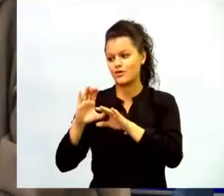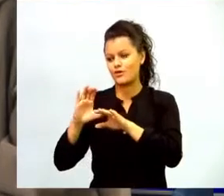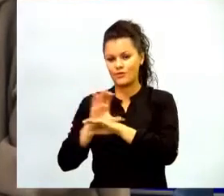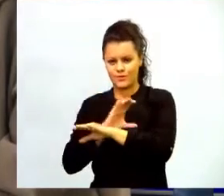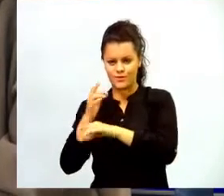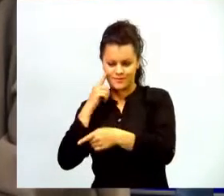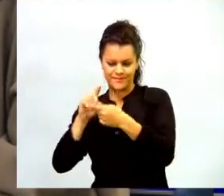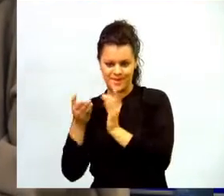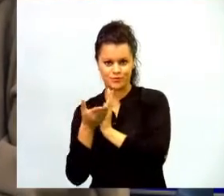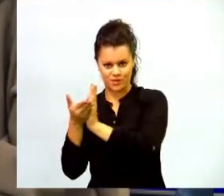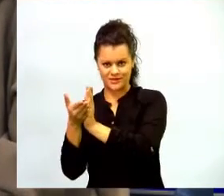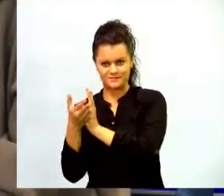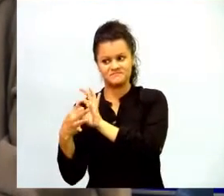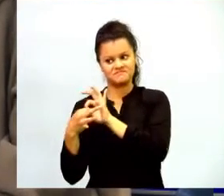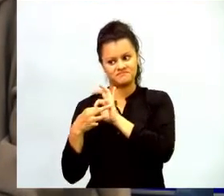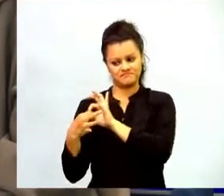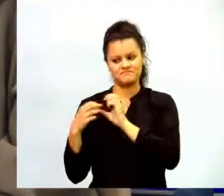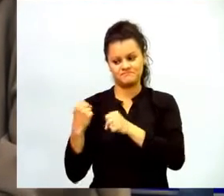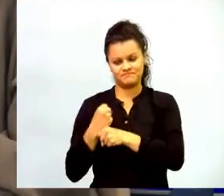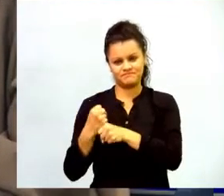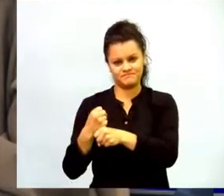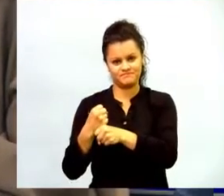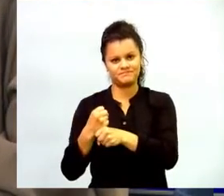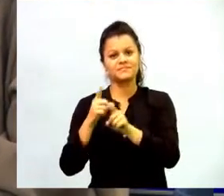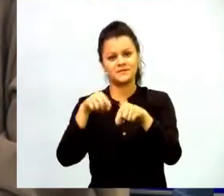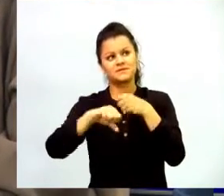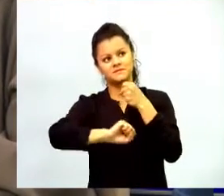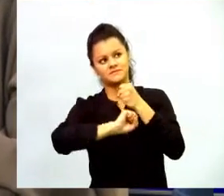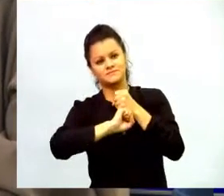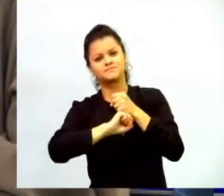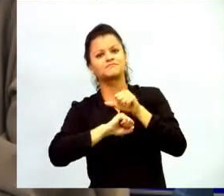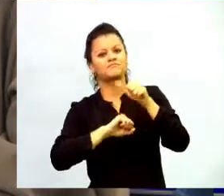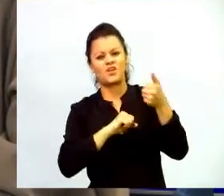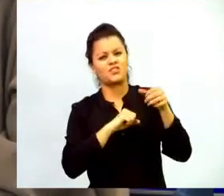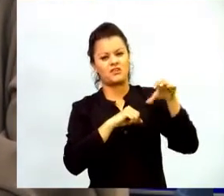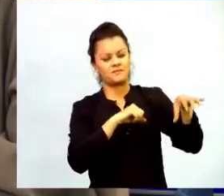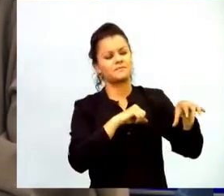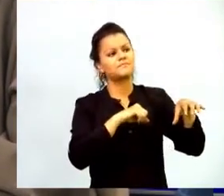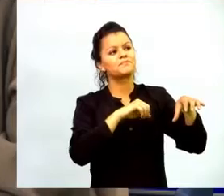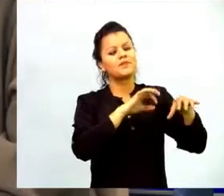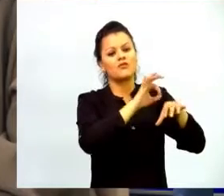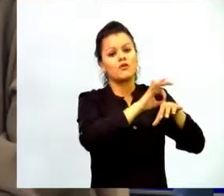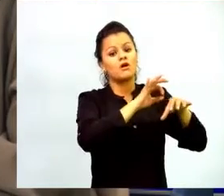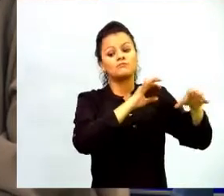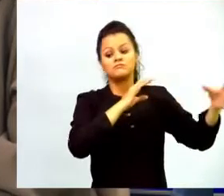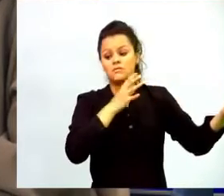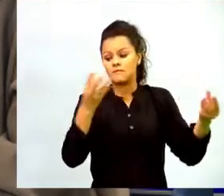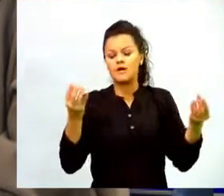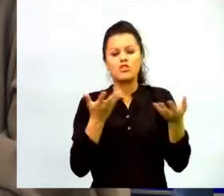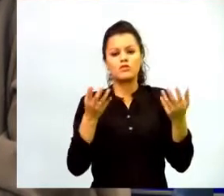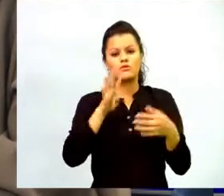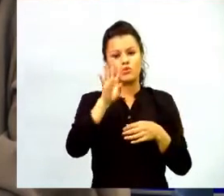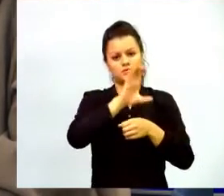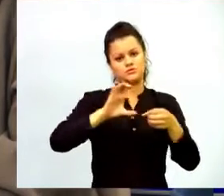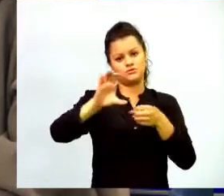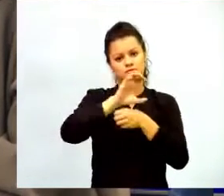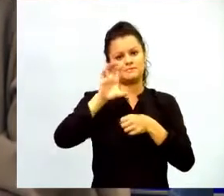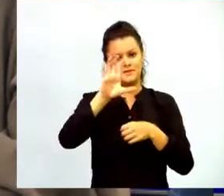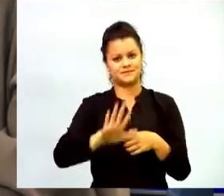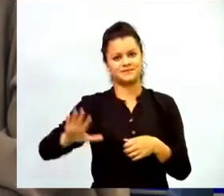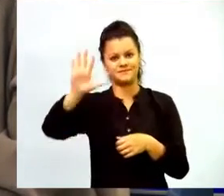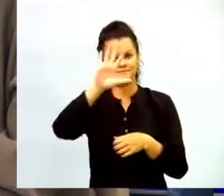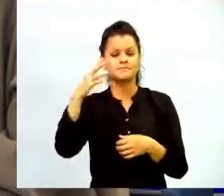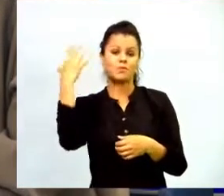Educar con la participación de FINDETER en cuatro ciudades del país, Montería, Valledupar, Bucaramanga y